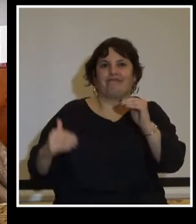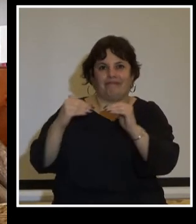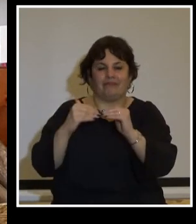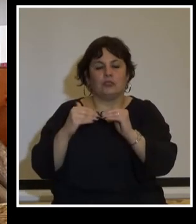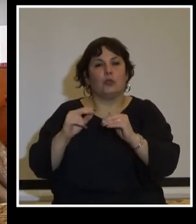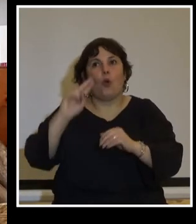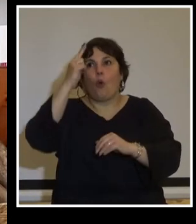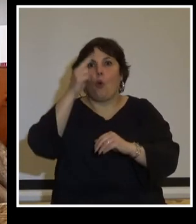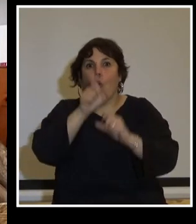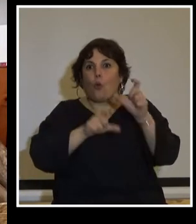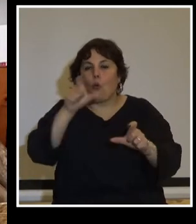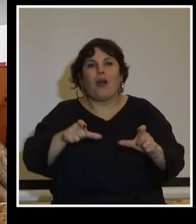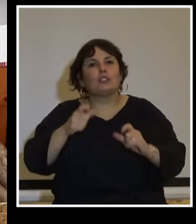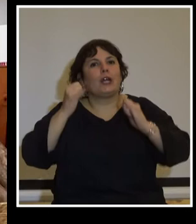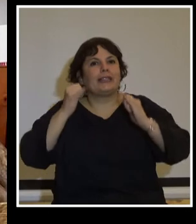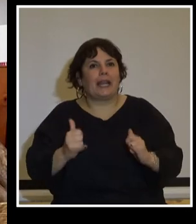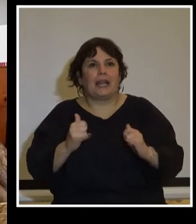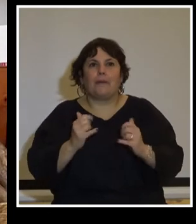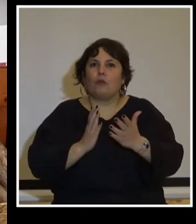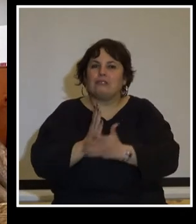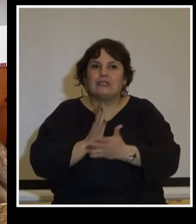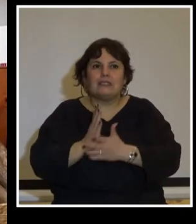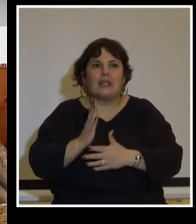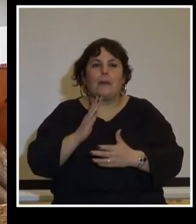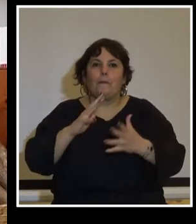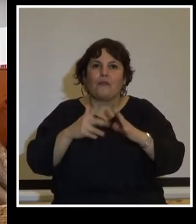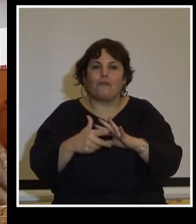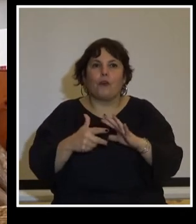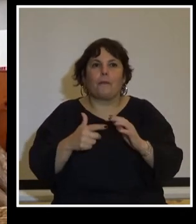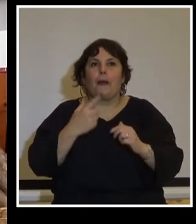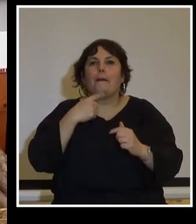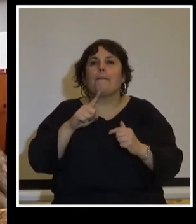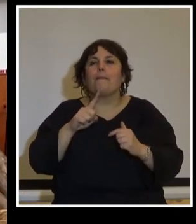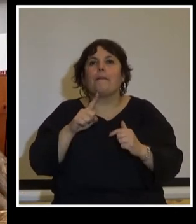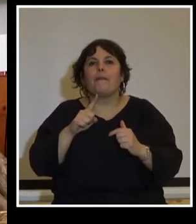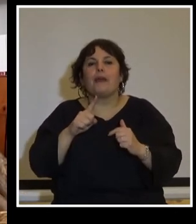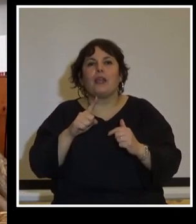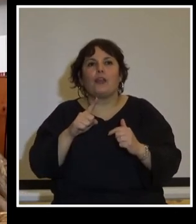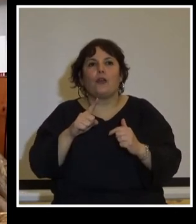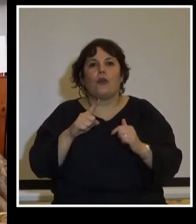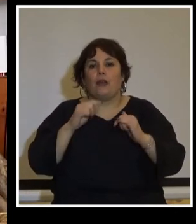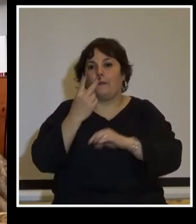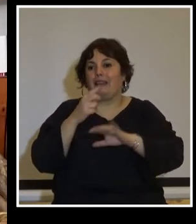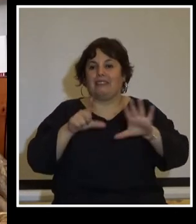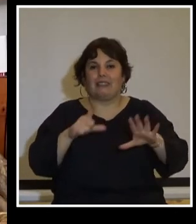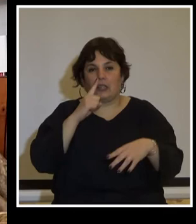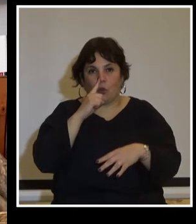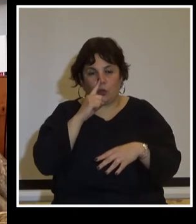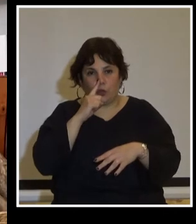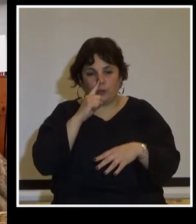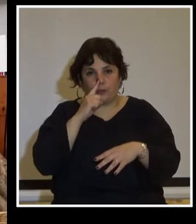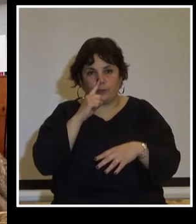uruguayos tenemos un alto grado de adhesión democrática, pero sin embargo, un 27 de junio